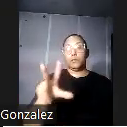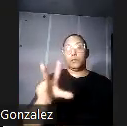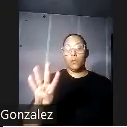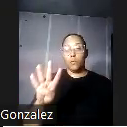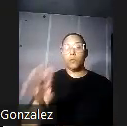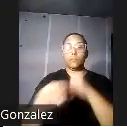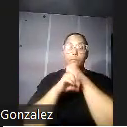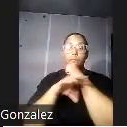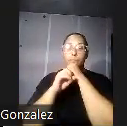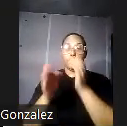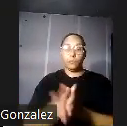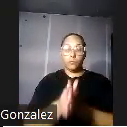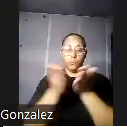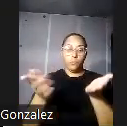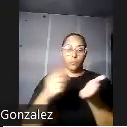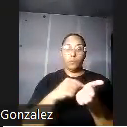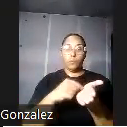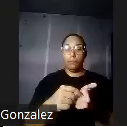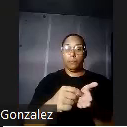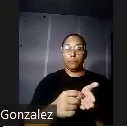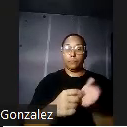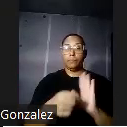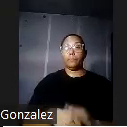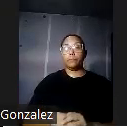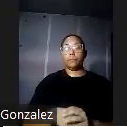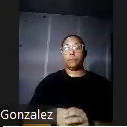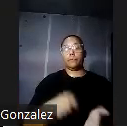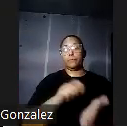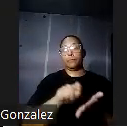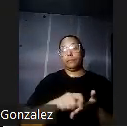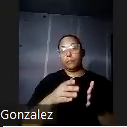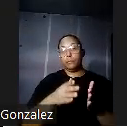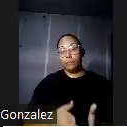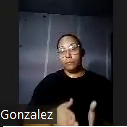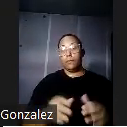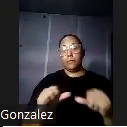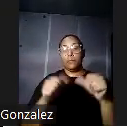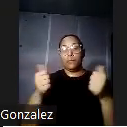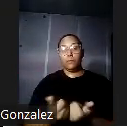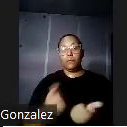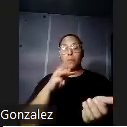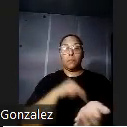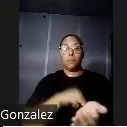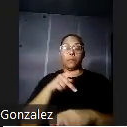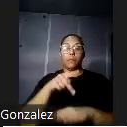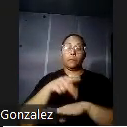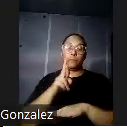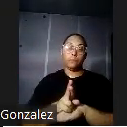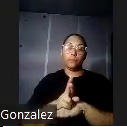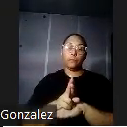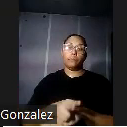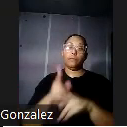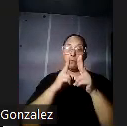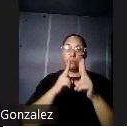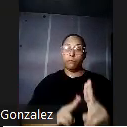libro autobiográfico un soldado en la ciencia la asociación médica de puerto rico organizó una velada en su honor y